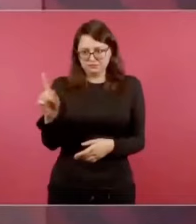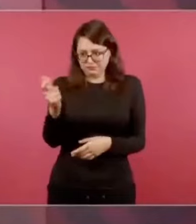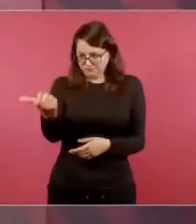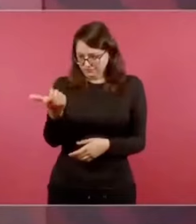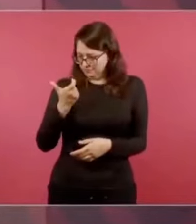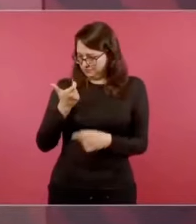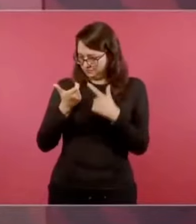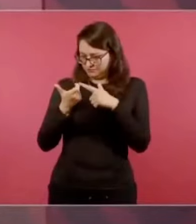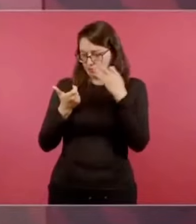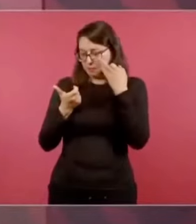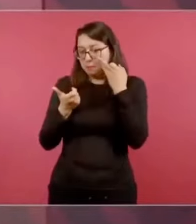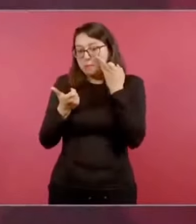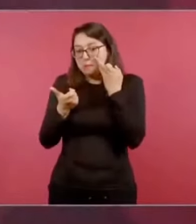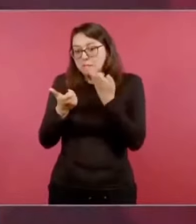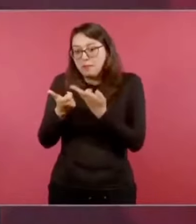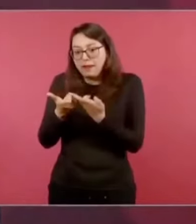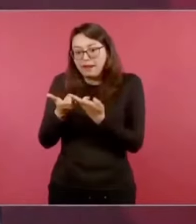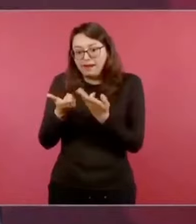está contenta.